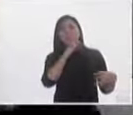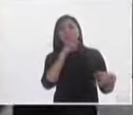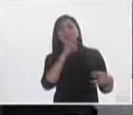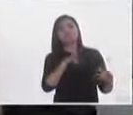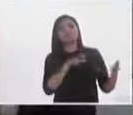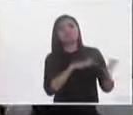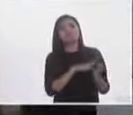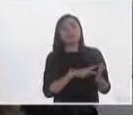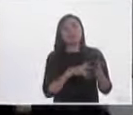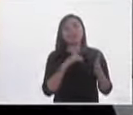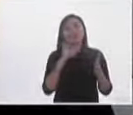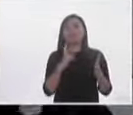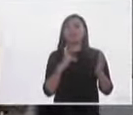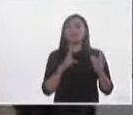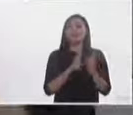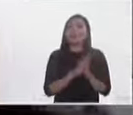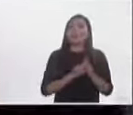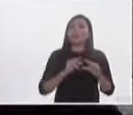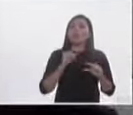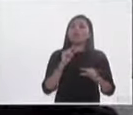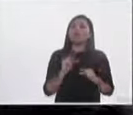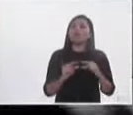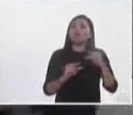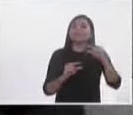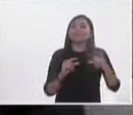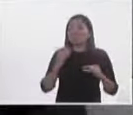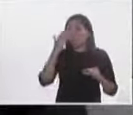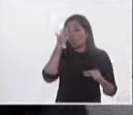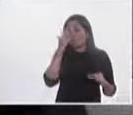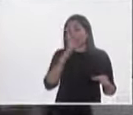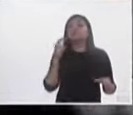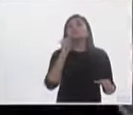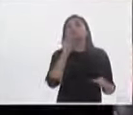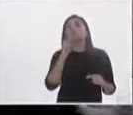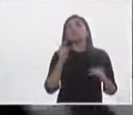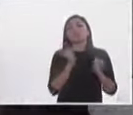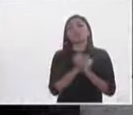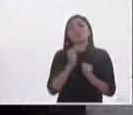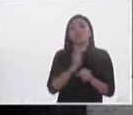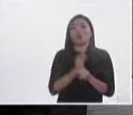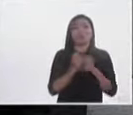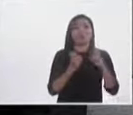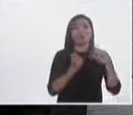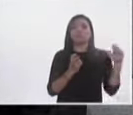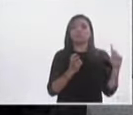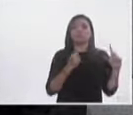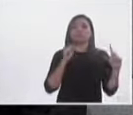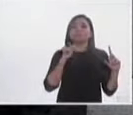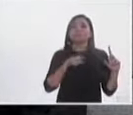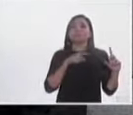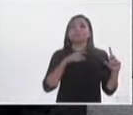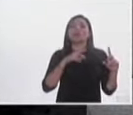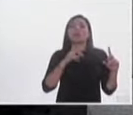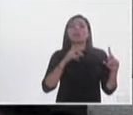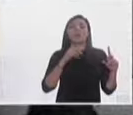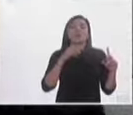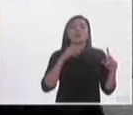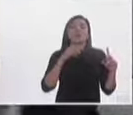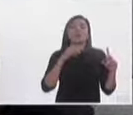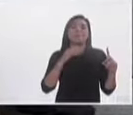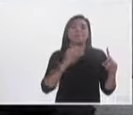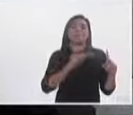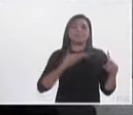es construir consensos, convencer y ese es el gran reto que tiene hoy ese diputado Sinaval o dependiente Kumamoto